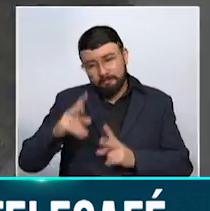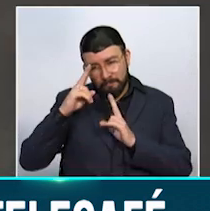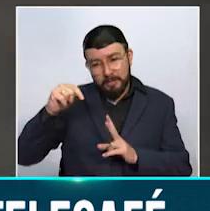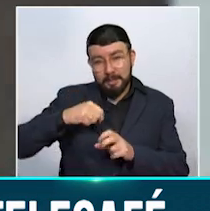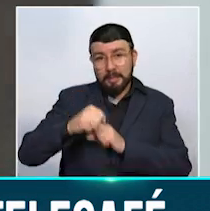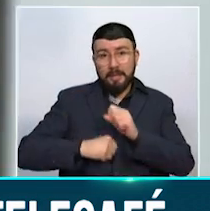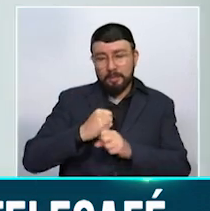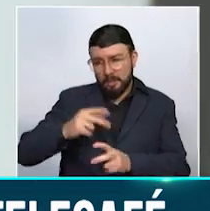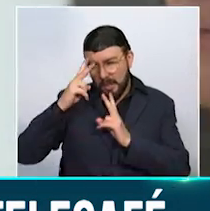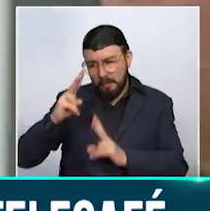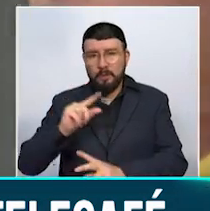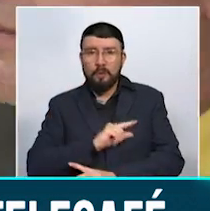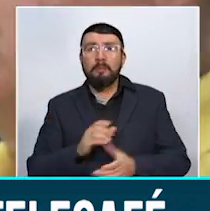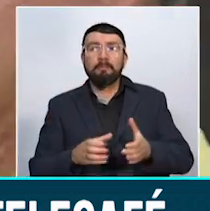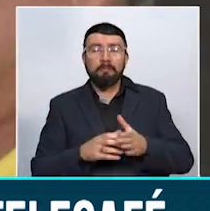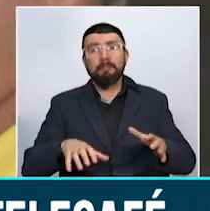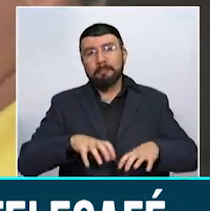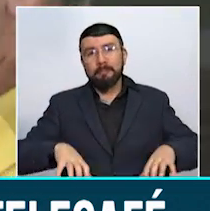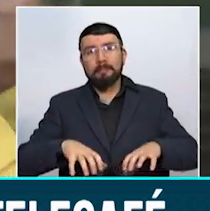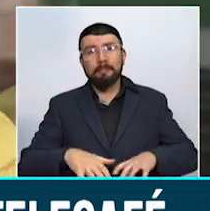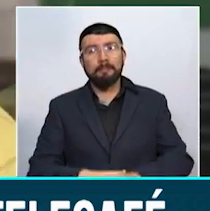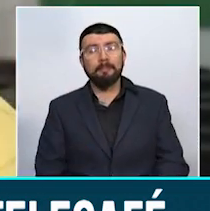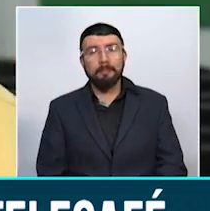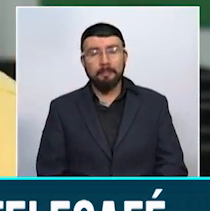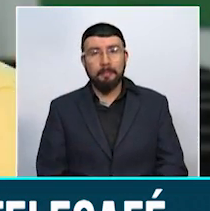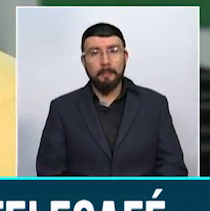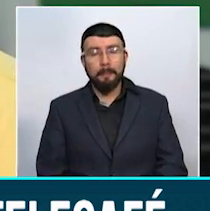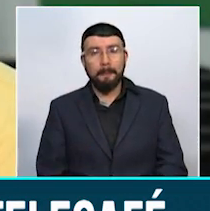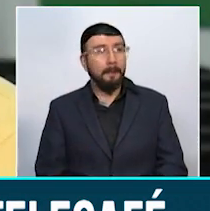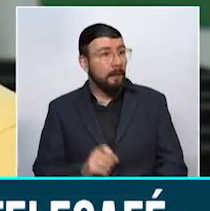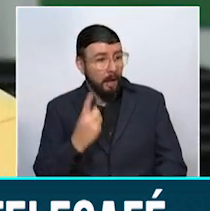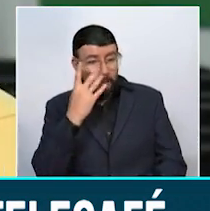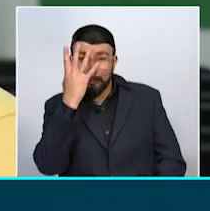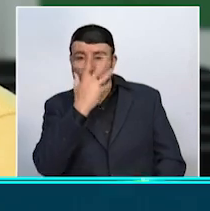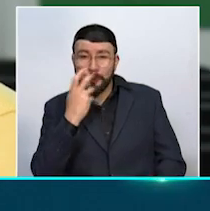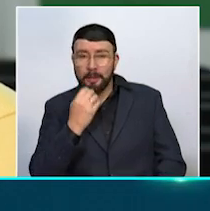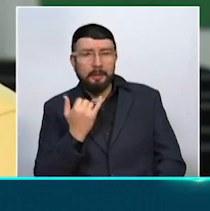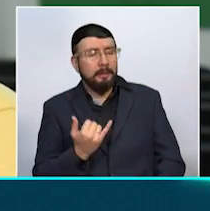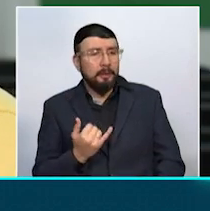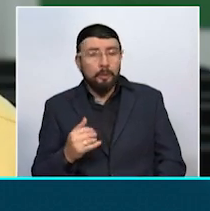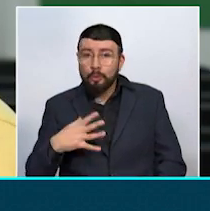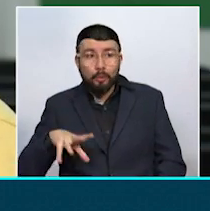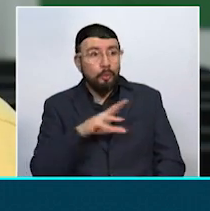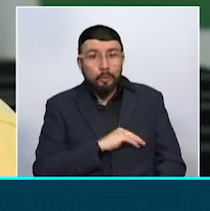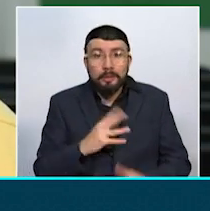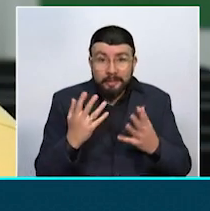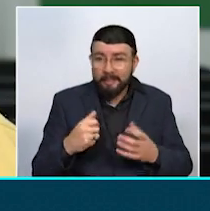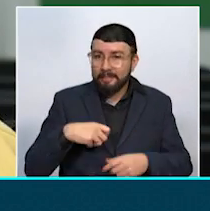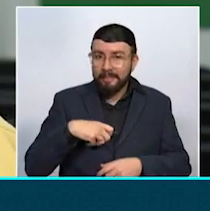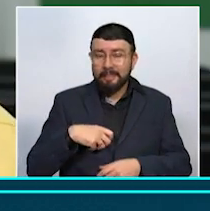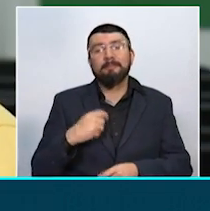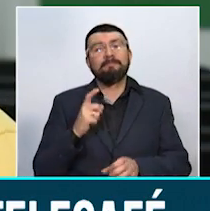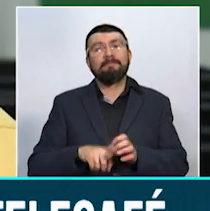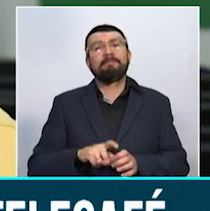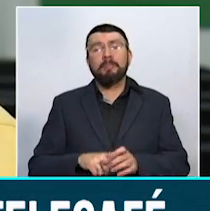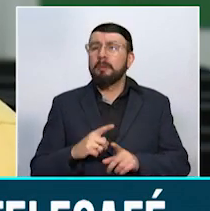camarógrafo principal de este evento. Creo que es algo muy bonito, algo que todo el mundo quisiera tener, pero el